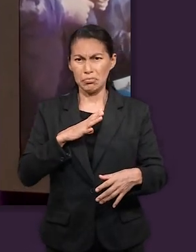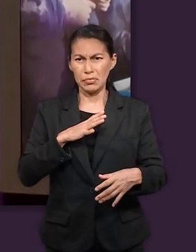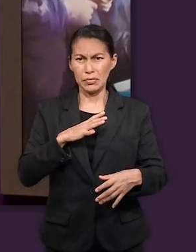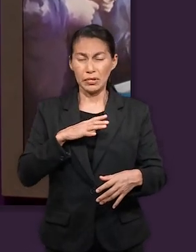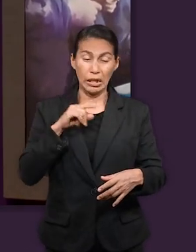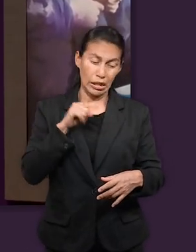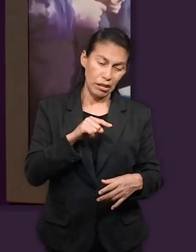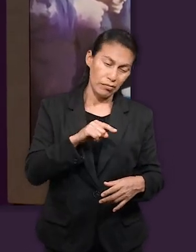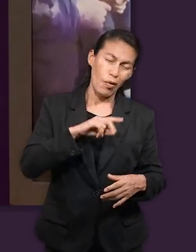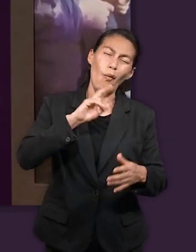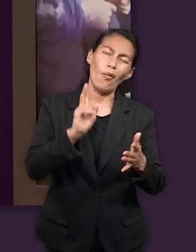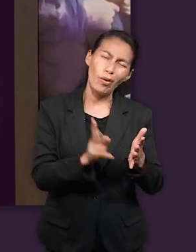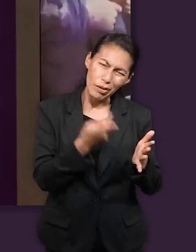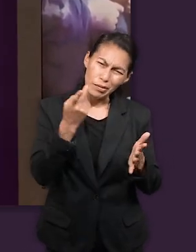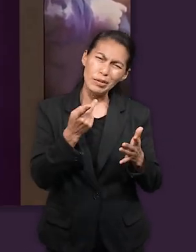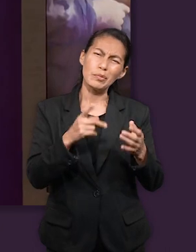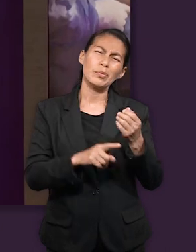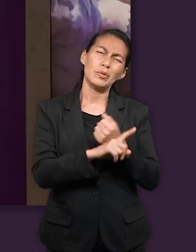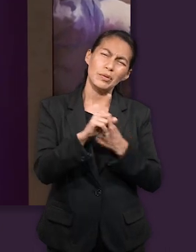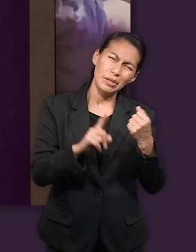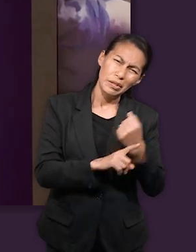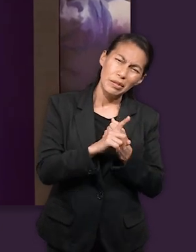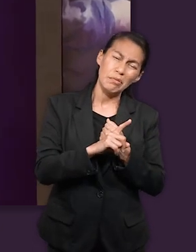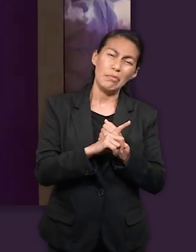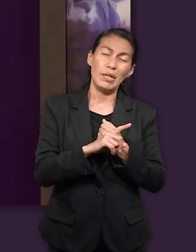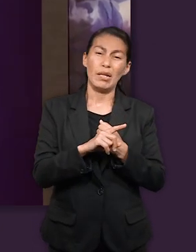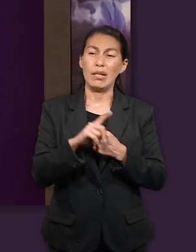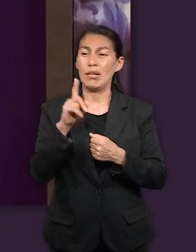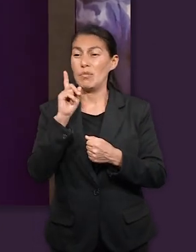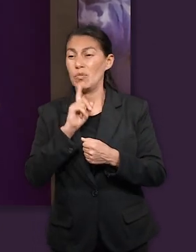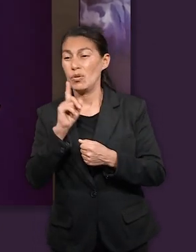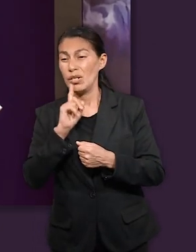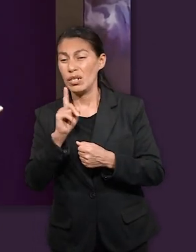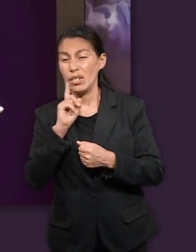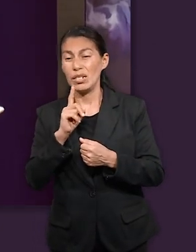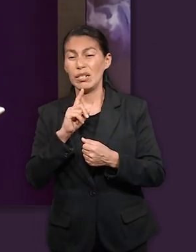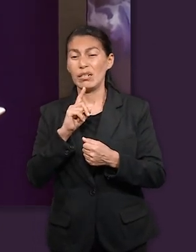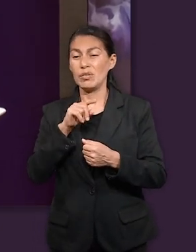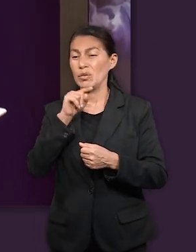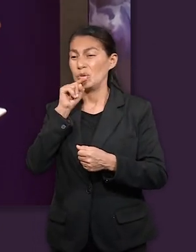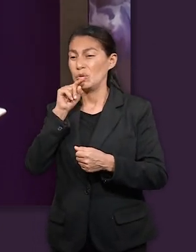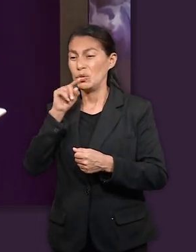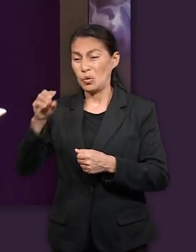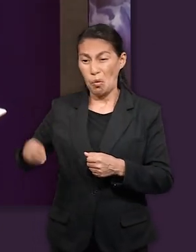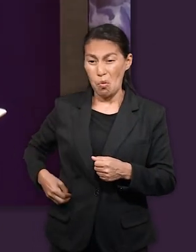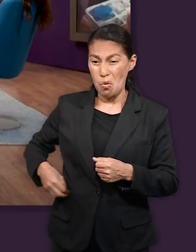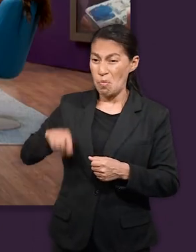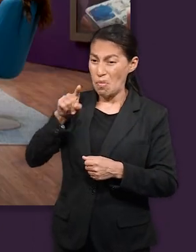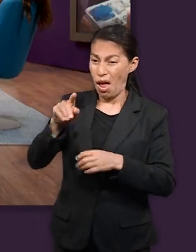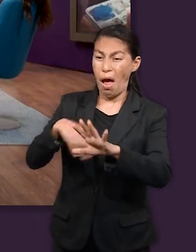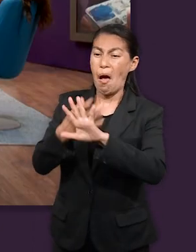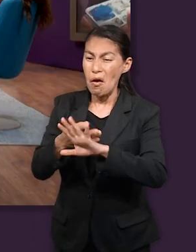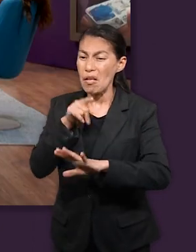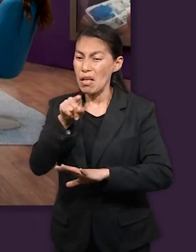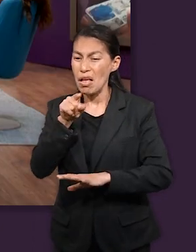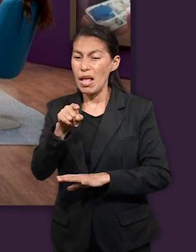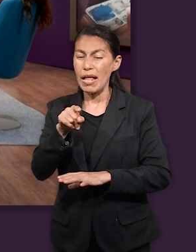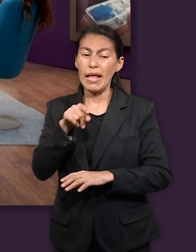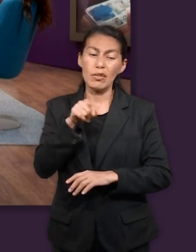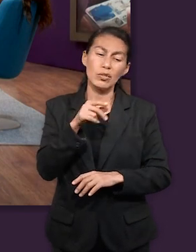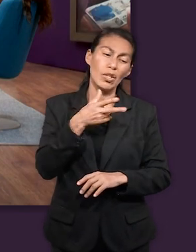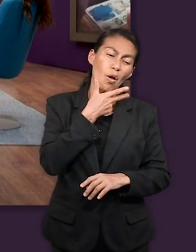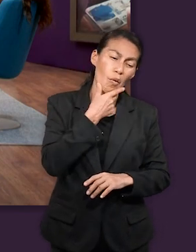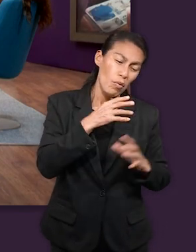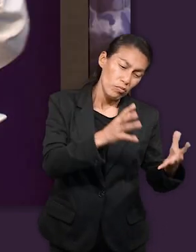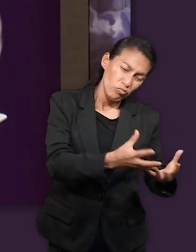tener privilegios otra vez y otra vez se encuentra con una adversidad que es culpado injustamente se va a la cárcel y estando en la cárcel